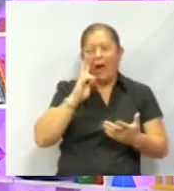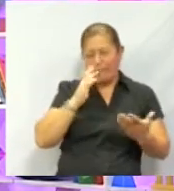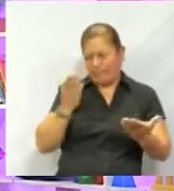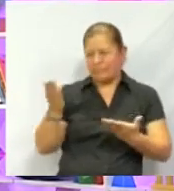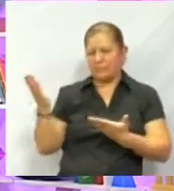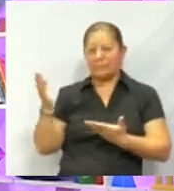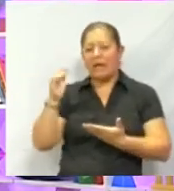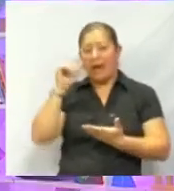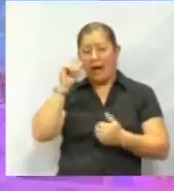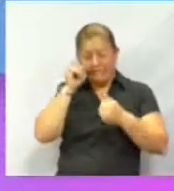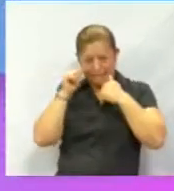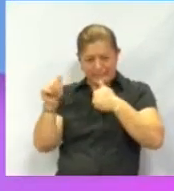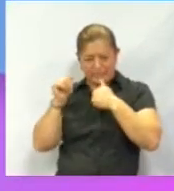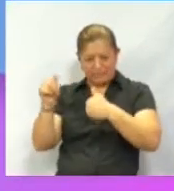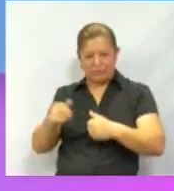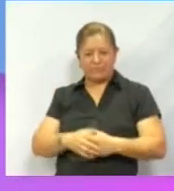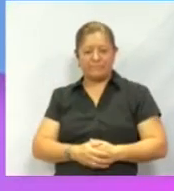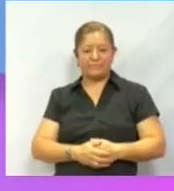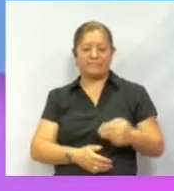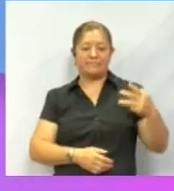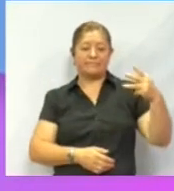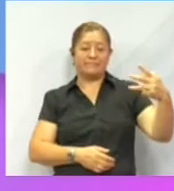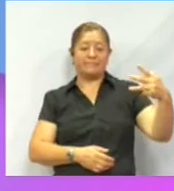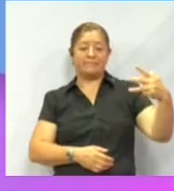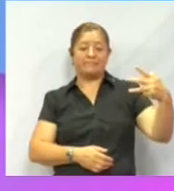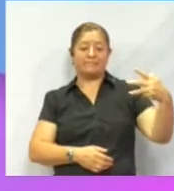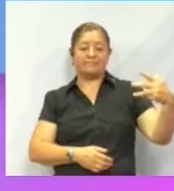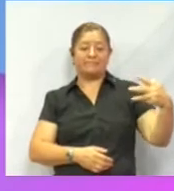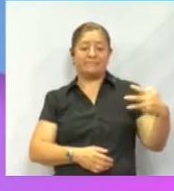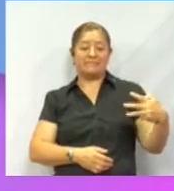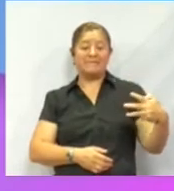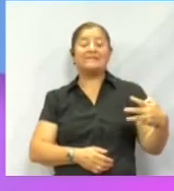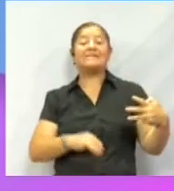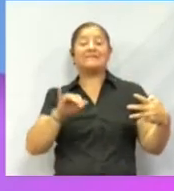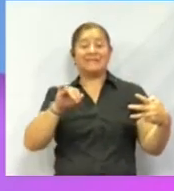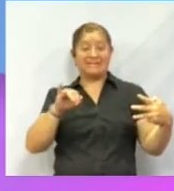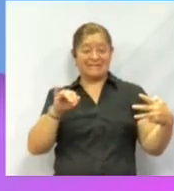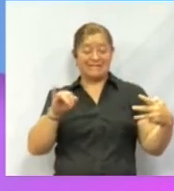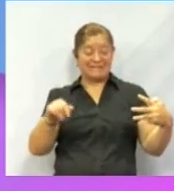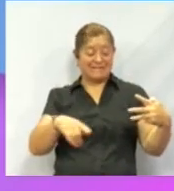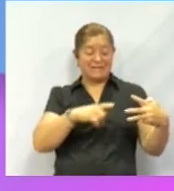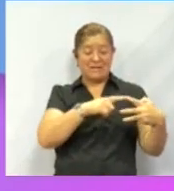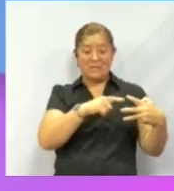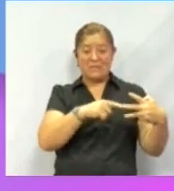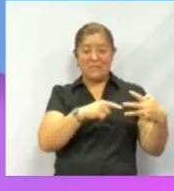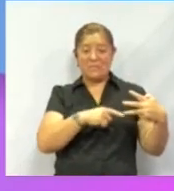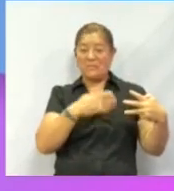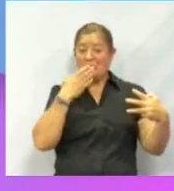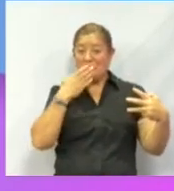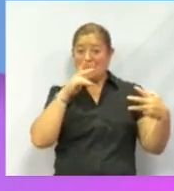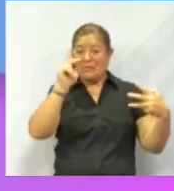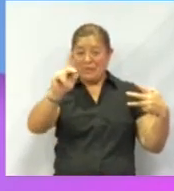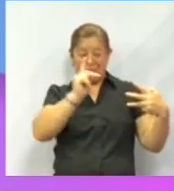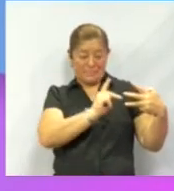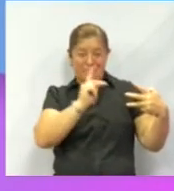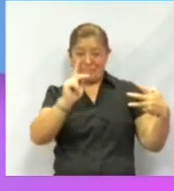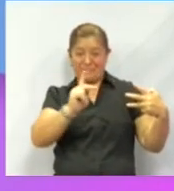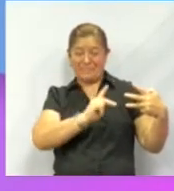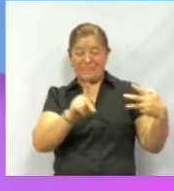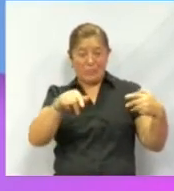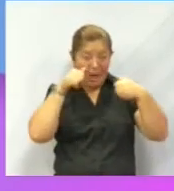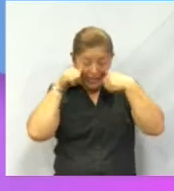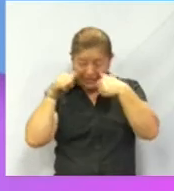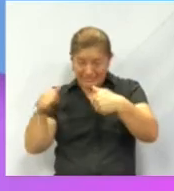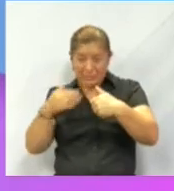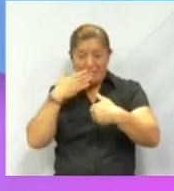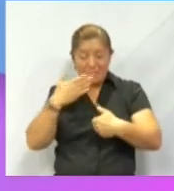atención en pantalla. Vamos a ver, vamos a ver para que podamos. Sí. Efectivamente. Muy bien, vale. Has puesto mucha atención